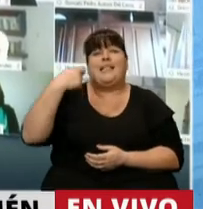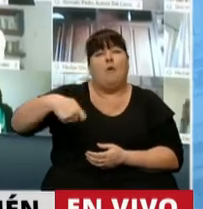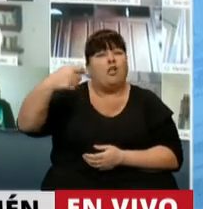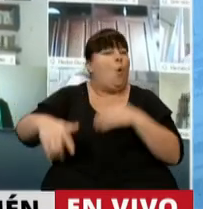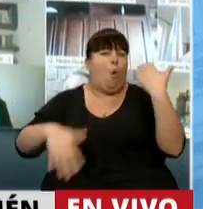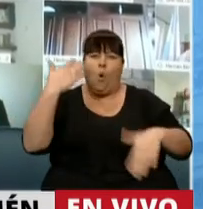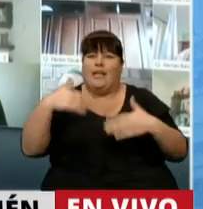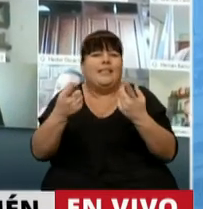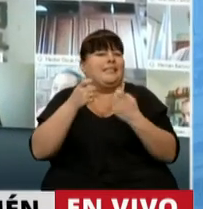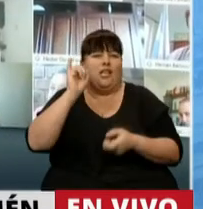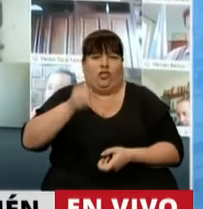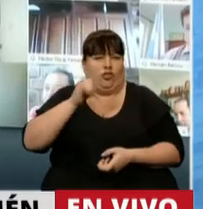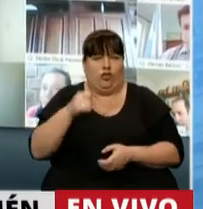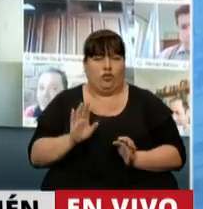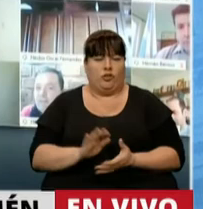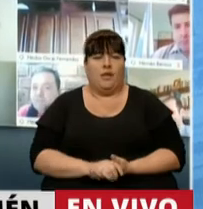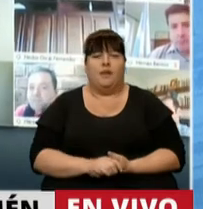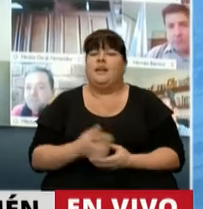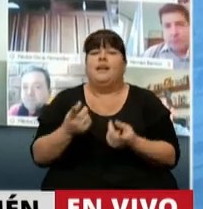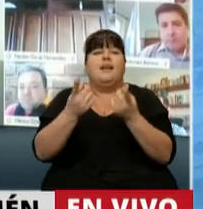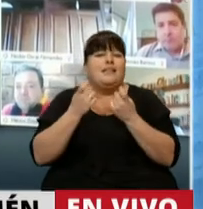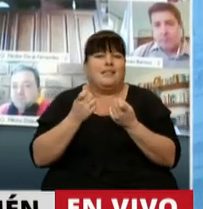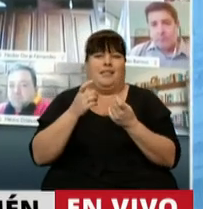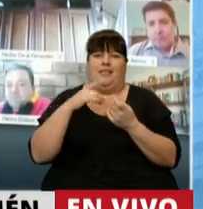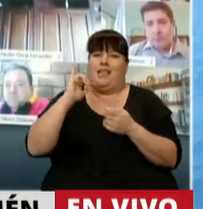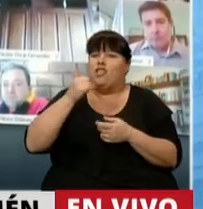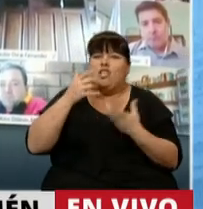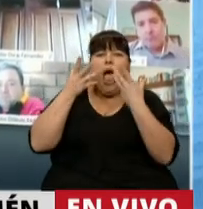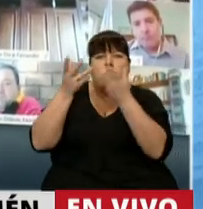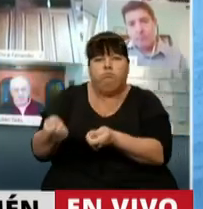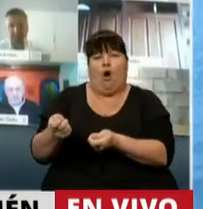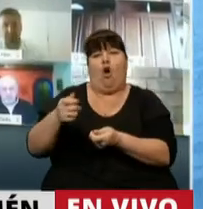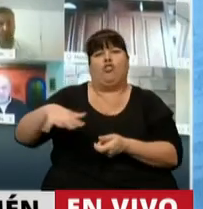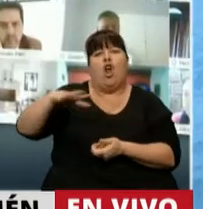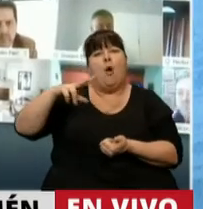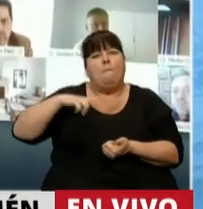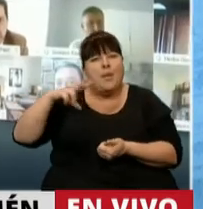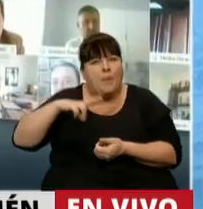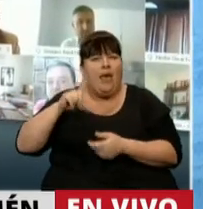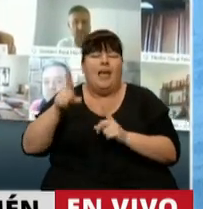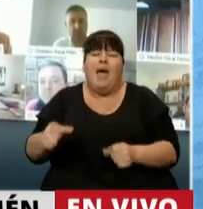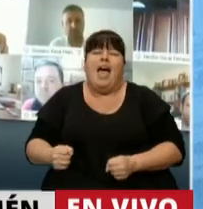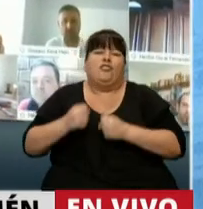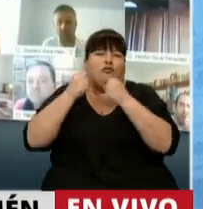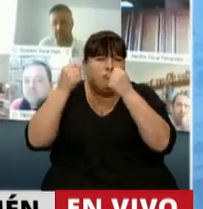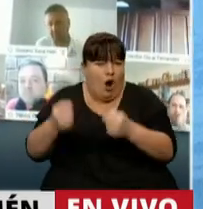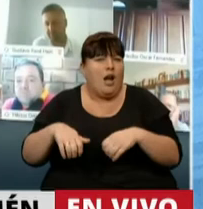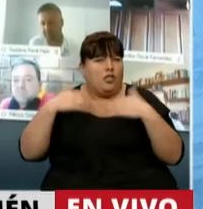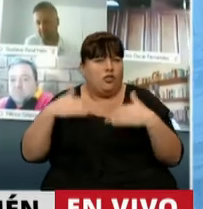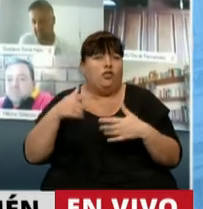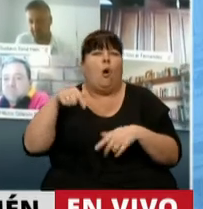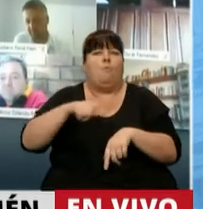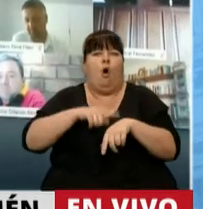es urgente y necesaria. Necesitamos apoyar y acompañar al sector privado que está haciendo el mayor esfuerzo